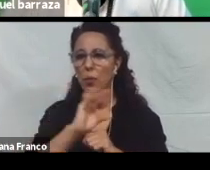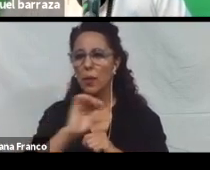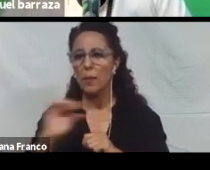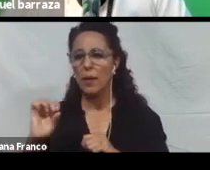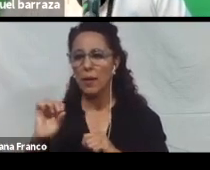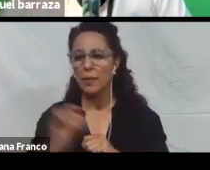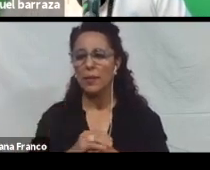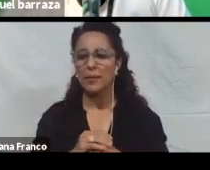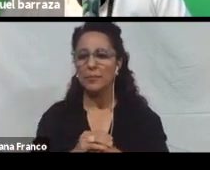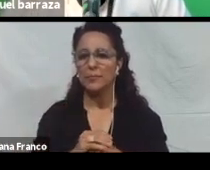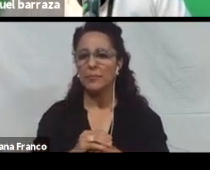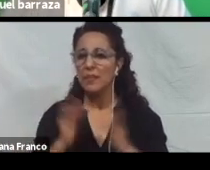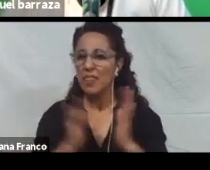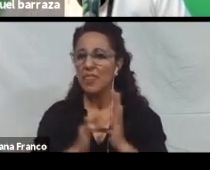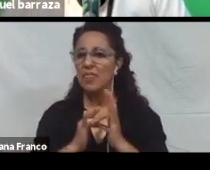una palabra determinada.